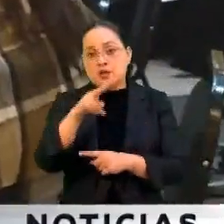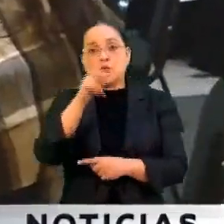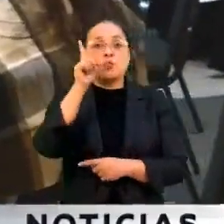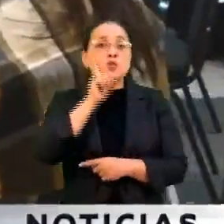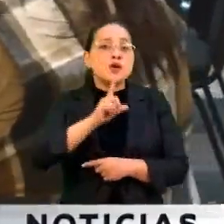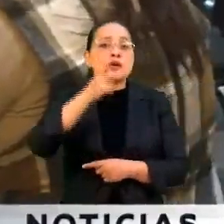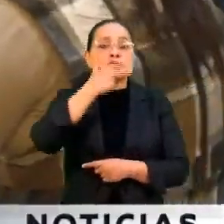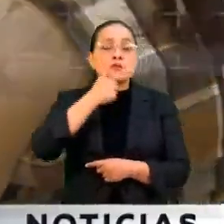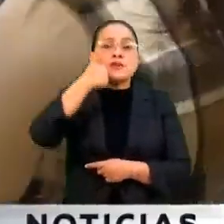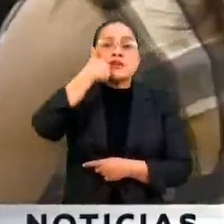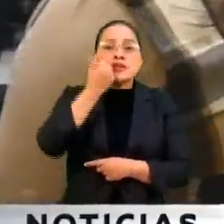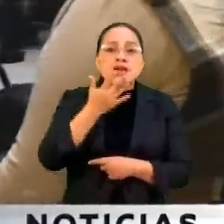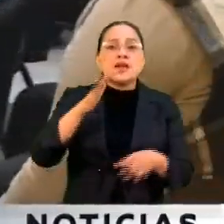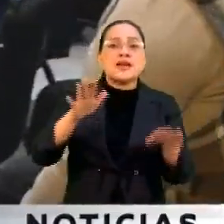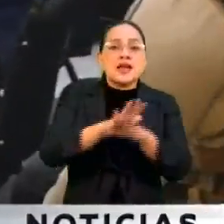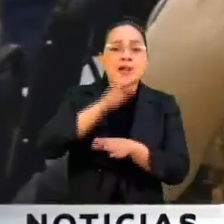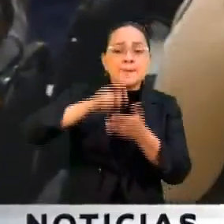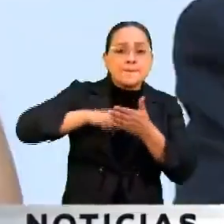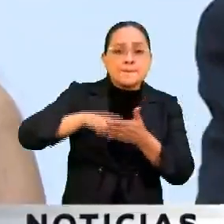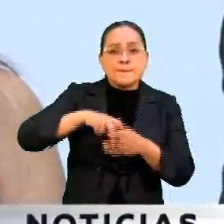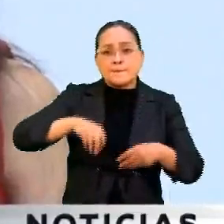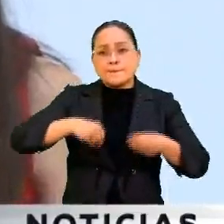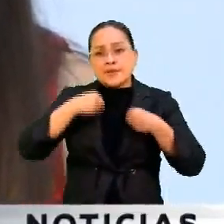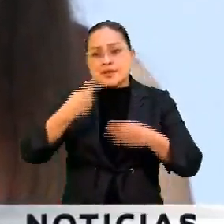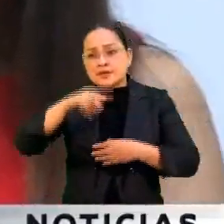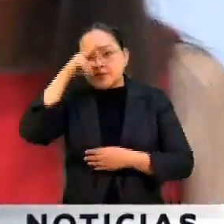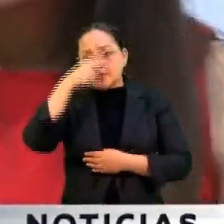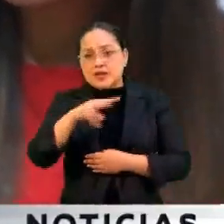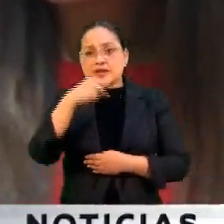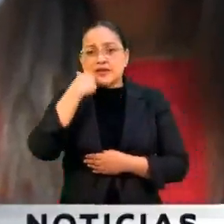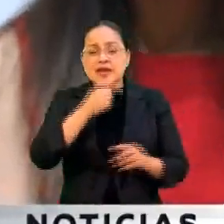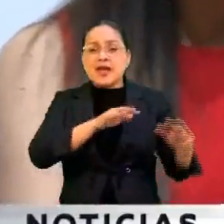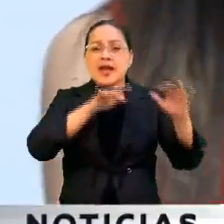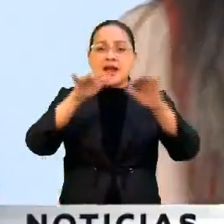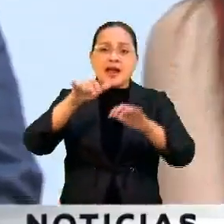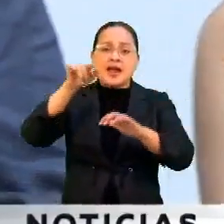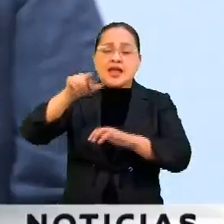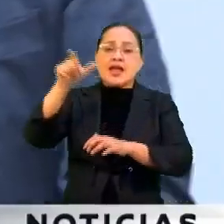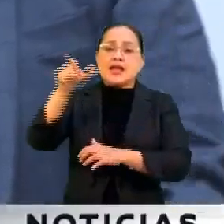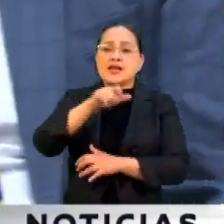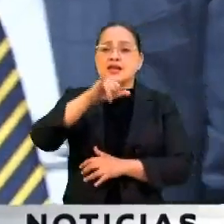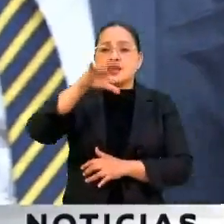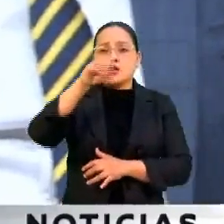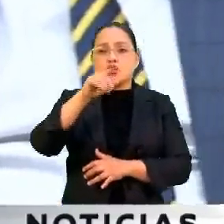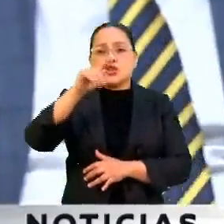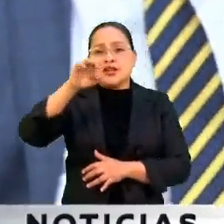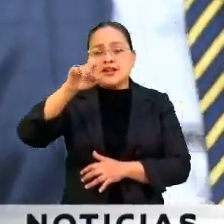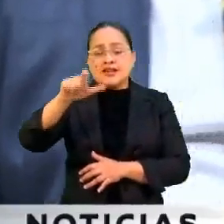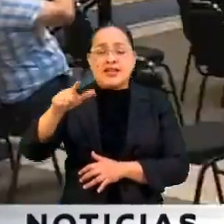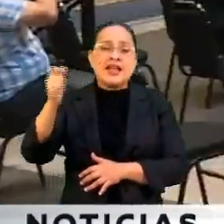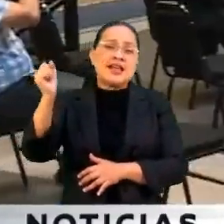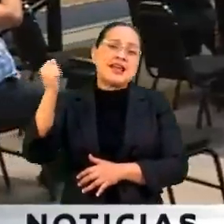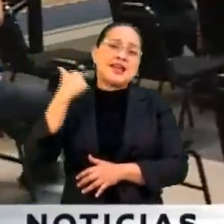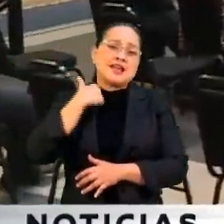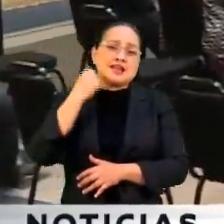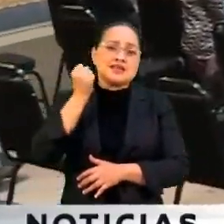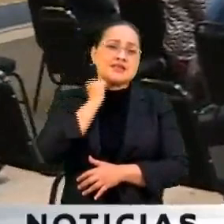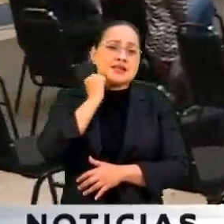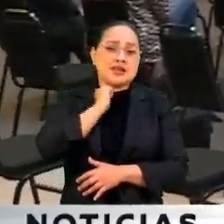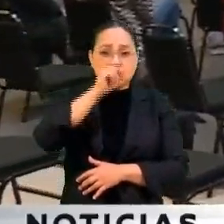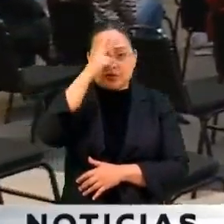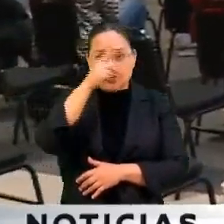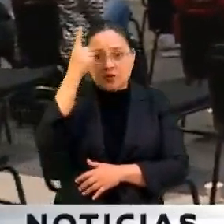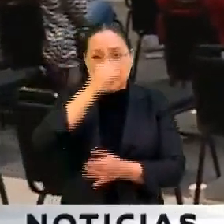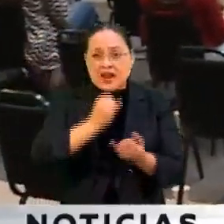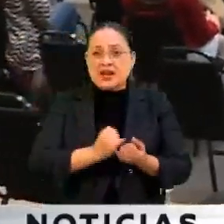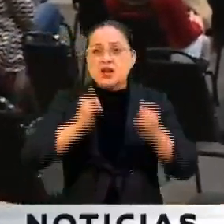inquietudes por mejorar la vida pública de nuestro país se reunieron en la vieja casona de Jicoténcatl, antigua sede del Senado de la República, para la inauguración